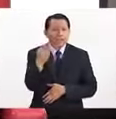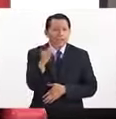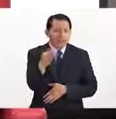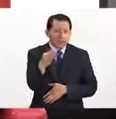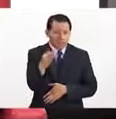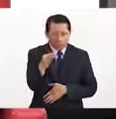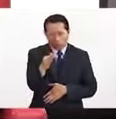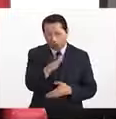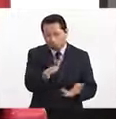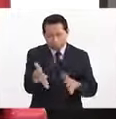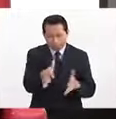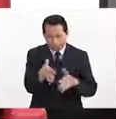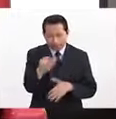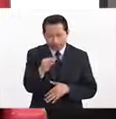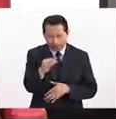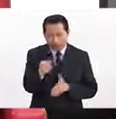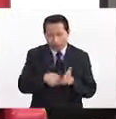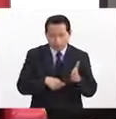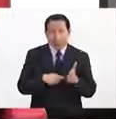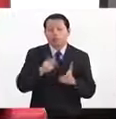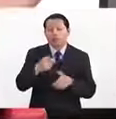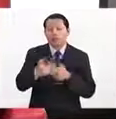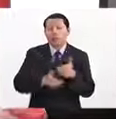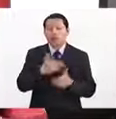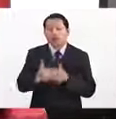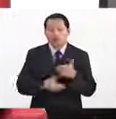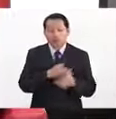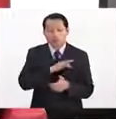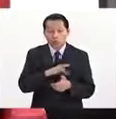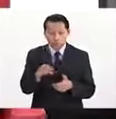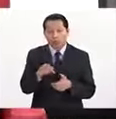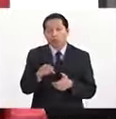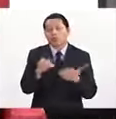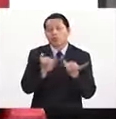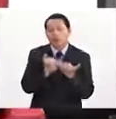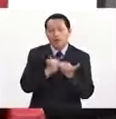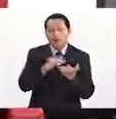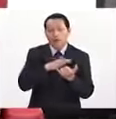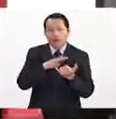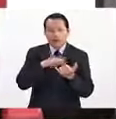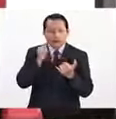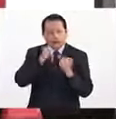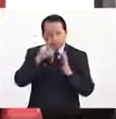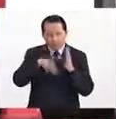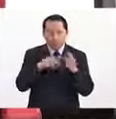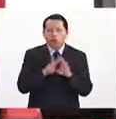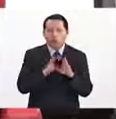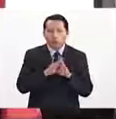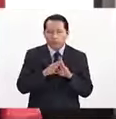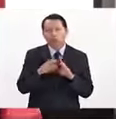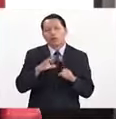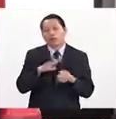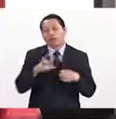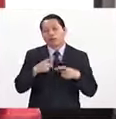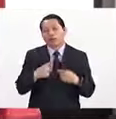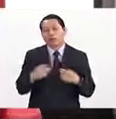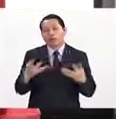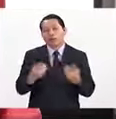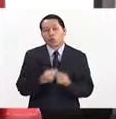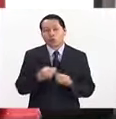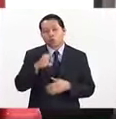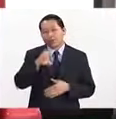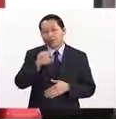Hay un proceso, hay una expo profesiográfica en donde se expone nuestra oferta educativa junto con las